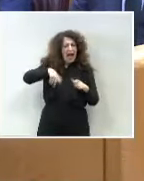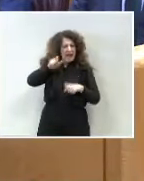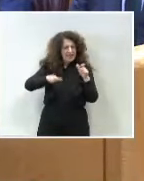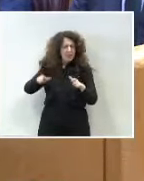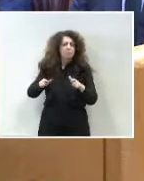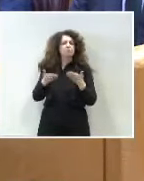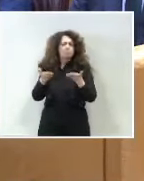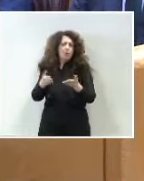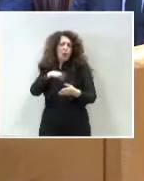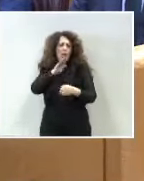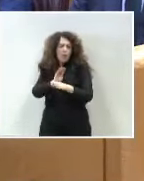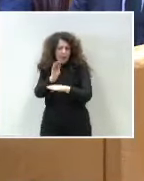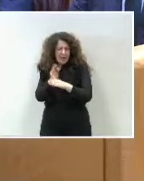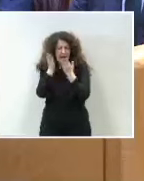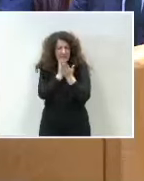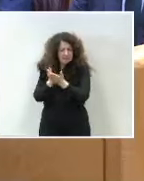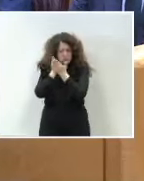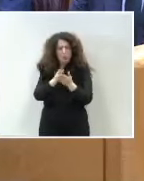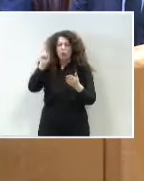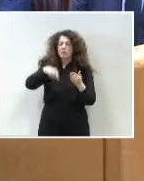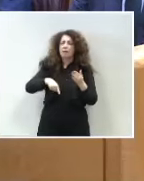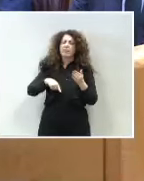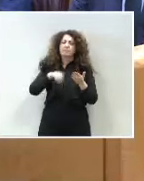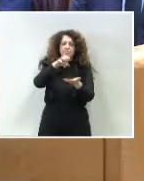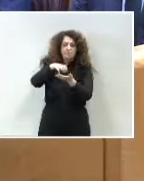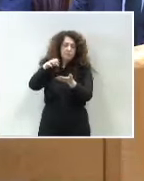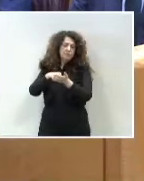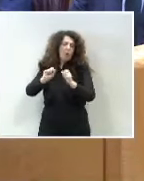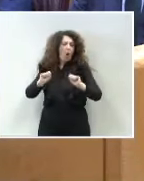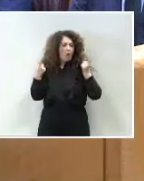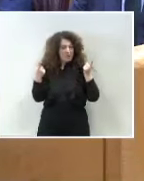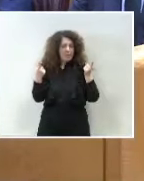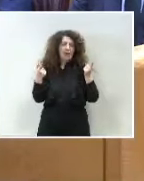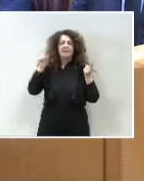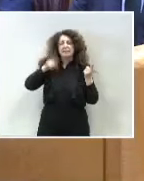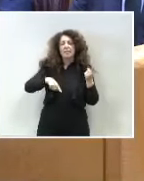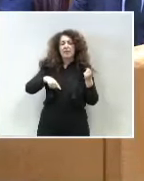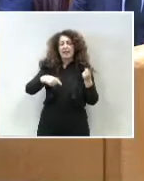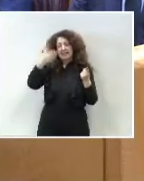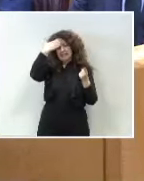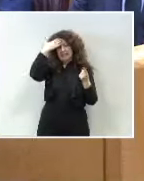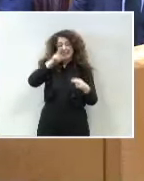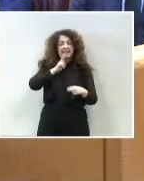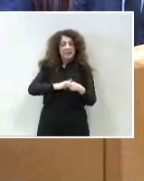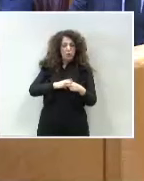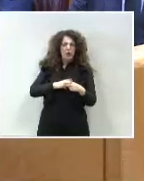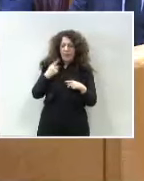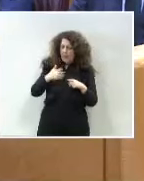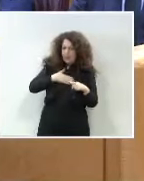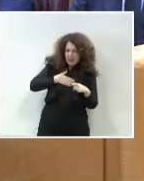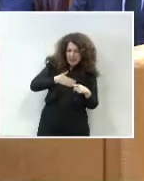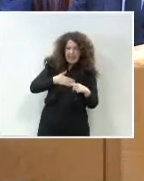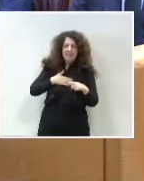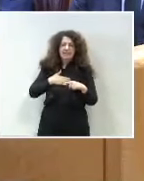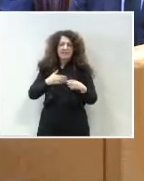becas y ayudas de estudio, la puesta en funcionamiento de los nuevos organismos judiciales, la transmisión de la titularidad de determinados bienes inmuebles, como el